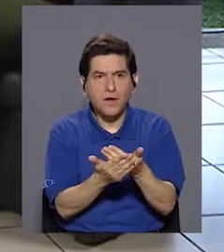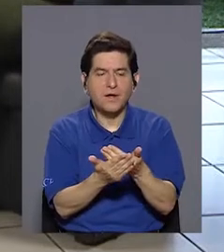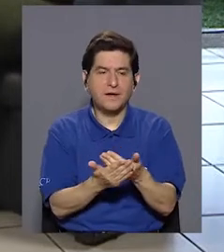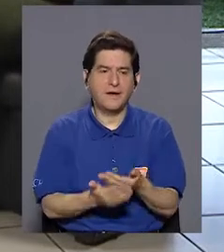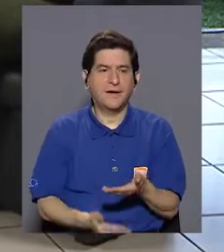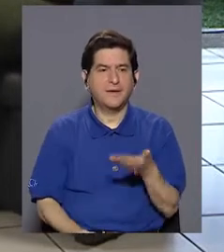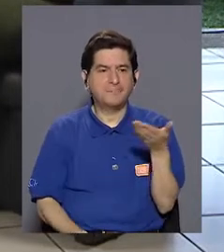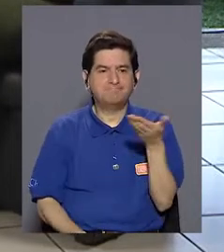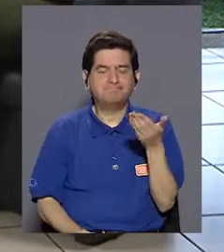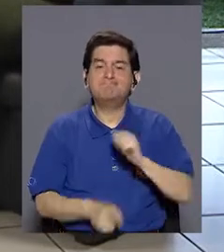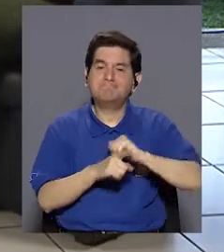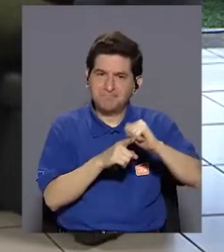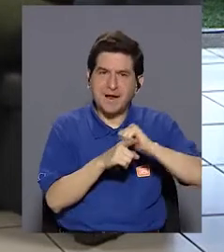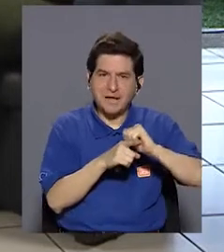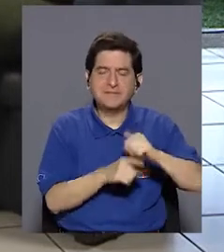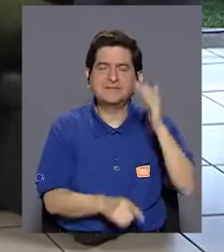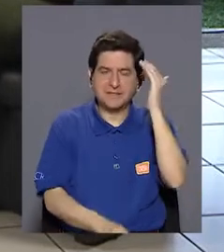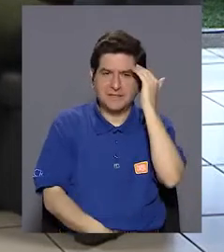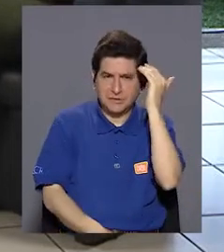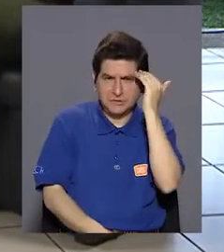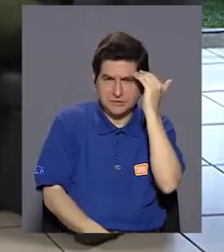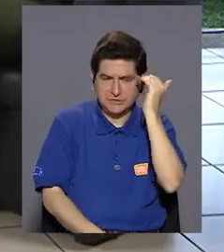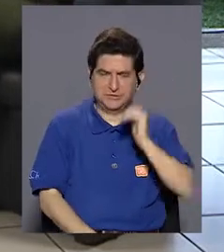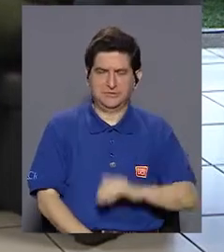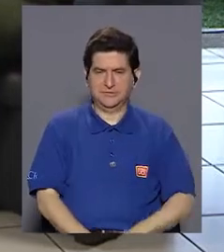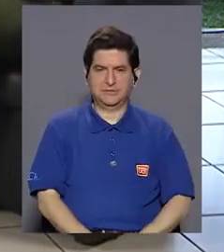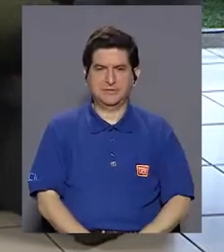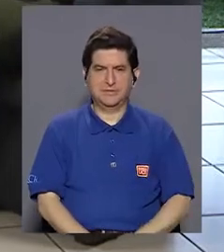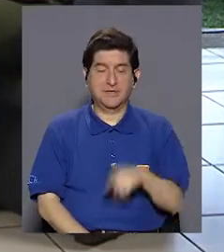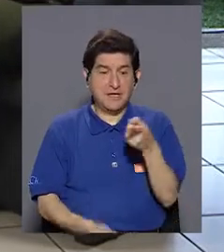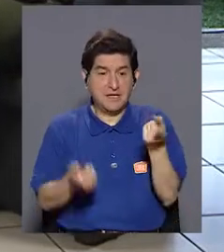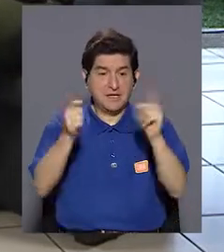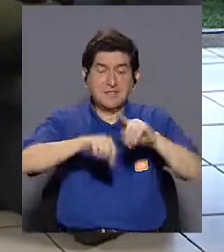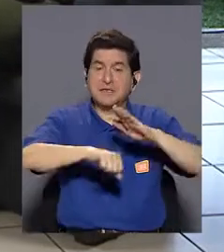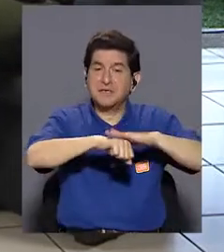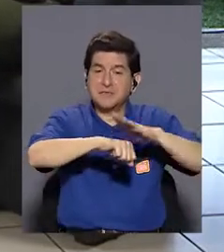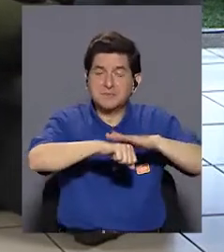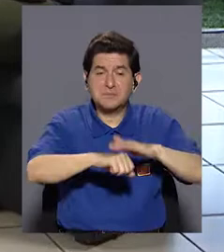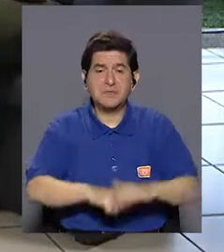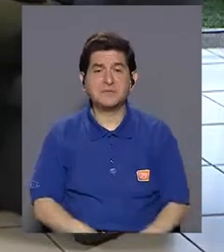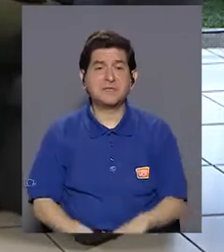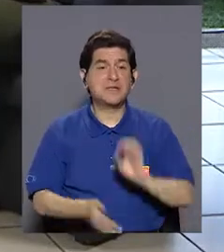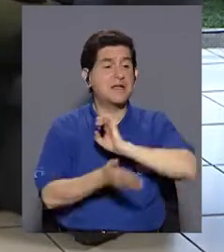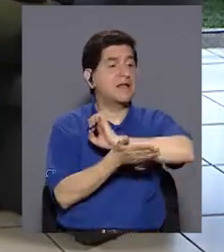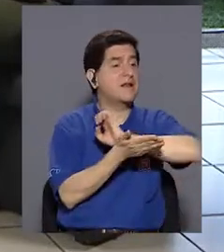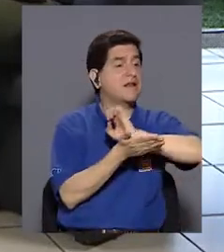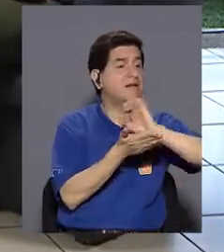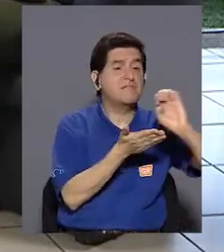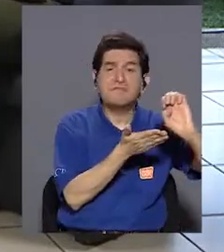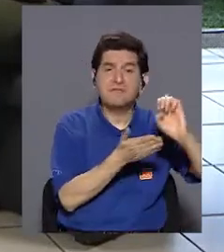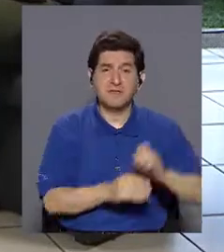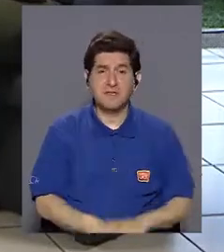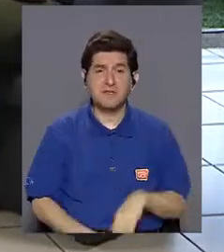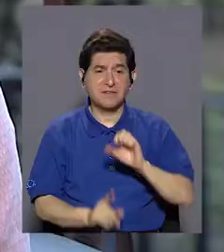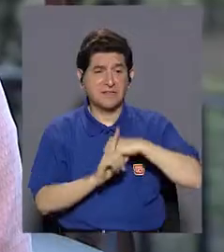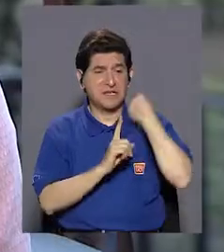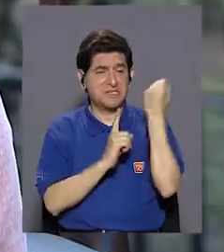conciencia, una buena práctica, que permita, tal vez, evitar estas